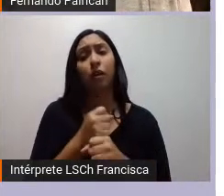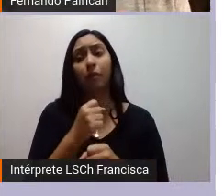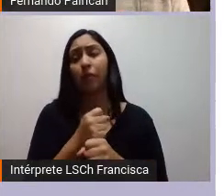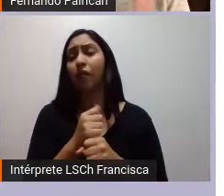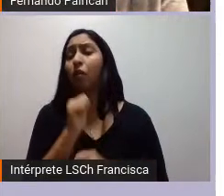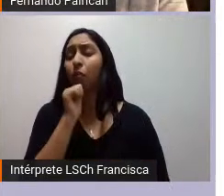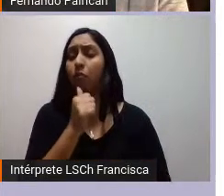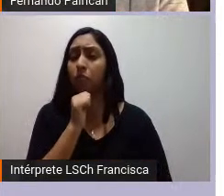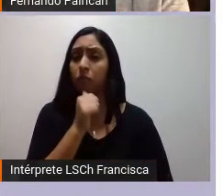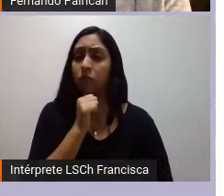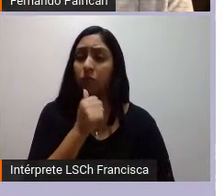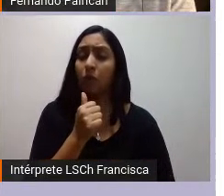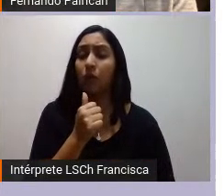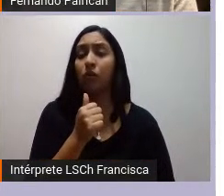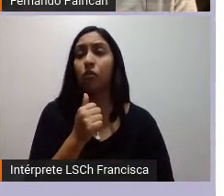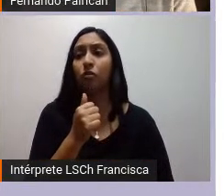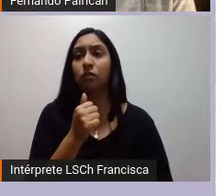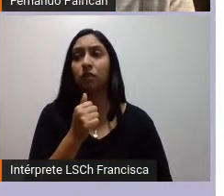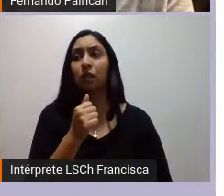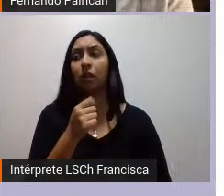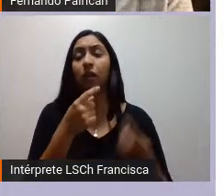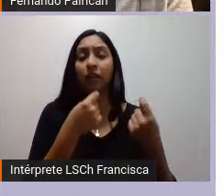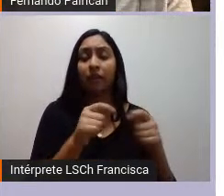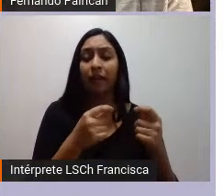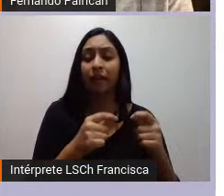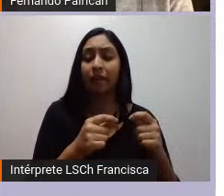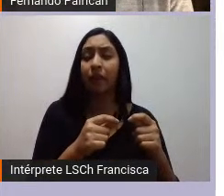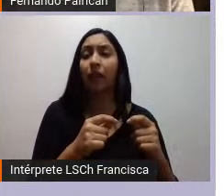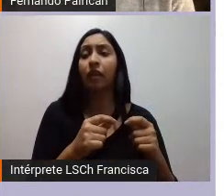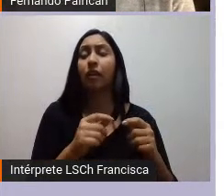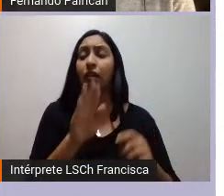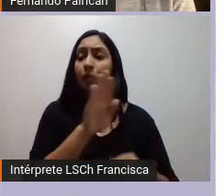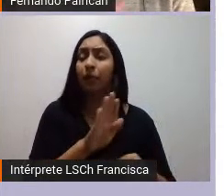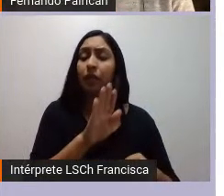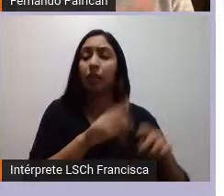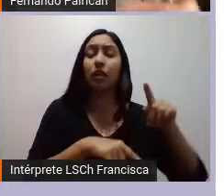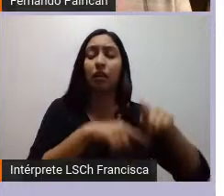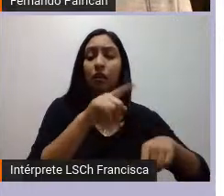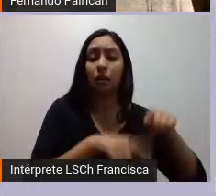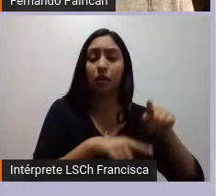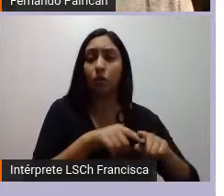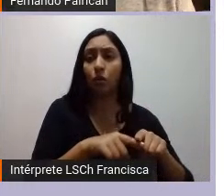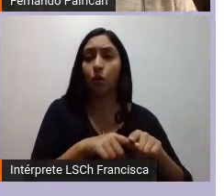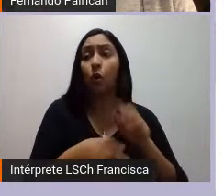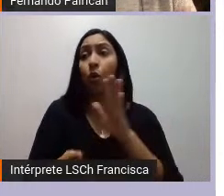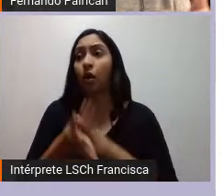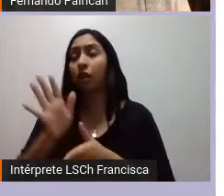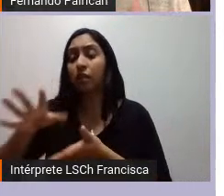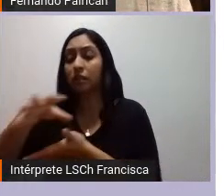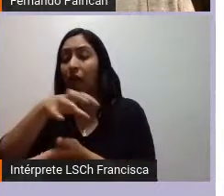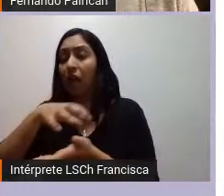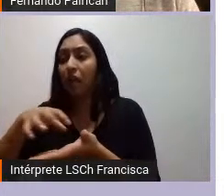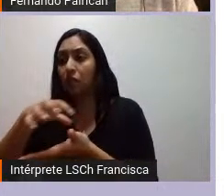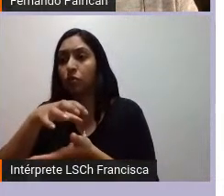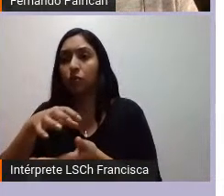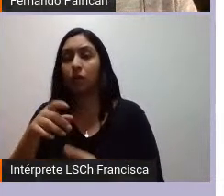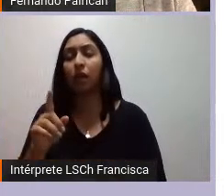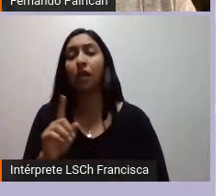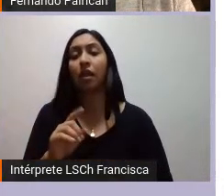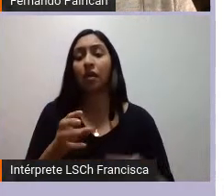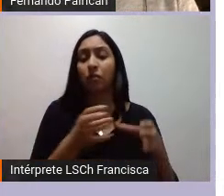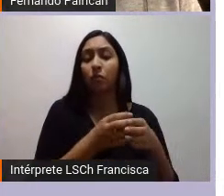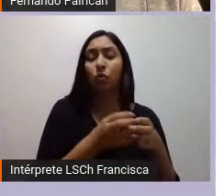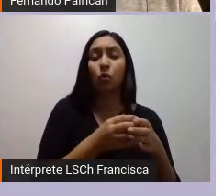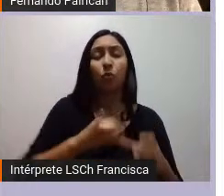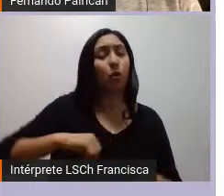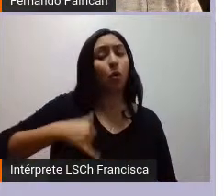estar en su territorio o tener que ir a las ciudades para trabajar en sectores precarizados creo que hay una reflexión de un sector más joven del pueblo mapuche